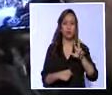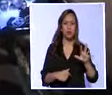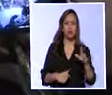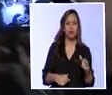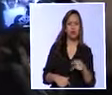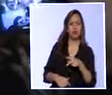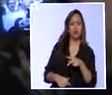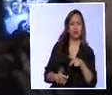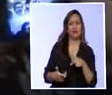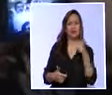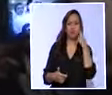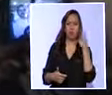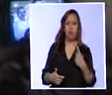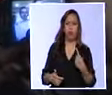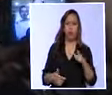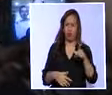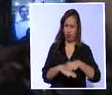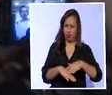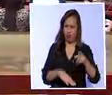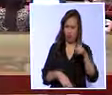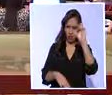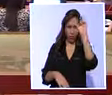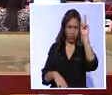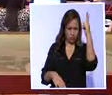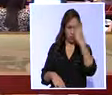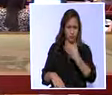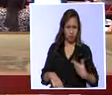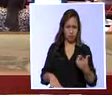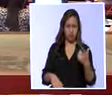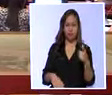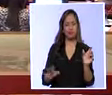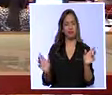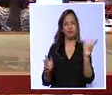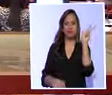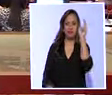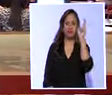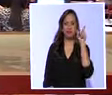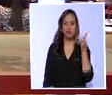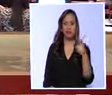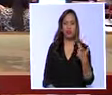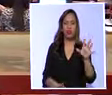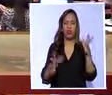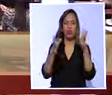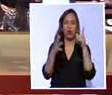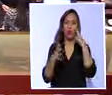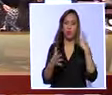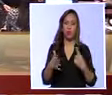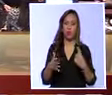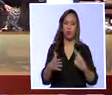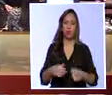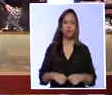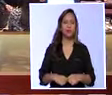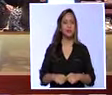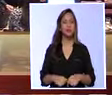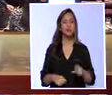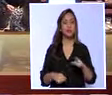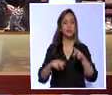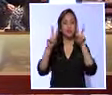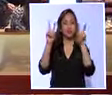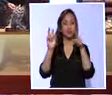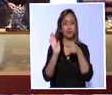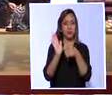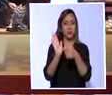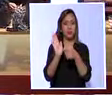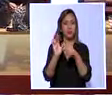no existen las pruebas suficientes para vincular a Glass en los actos de presunta corrupción que investiga la justicia. Al respecto, se